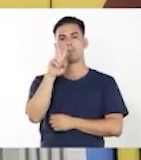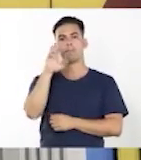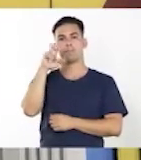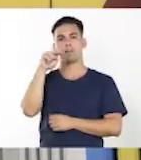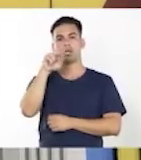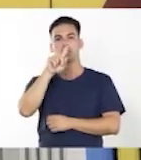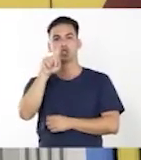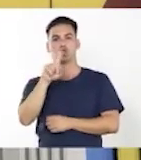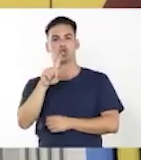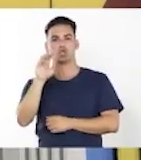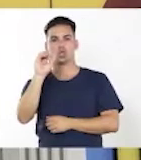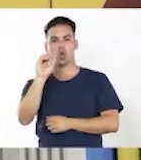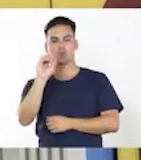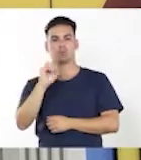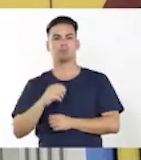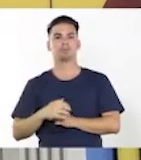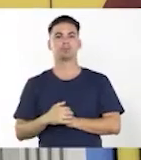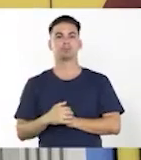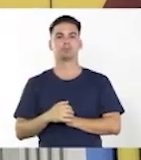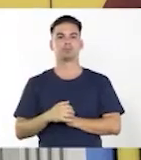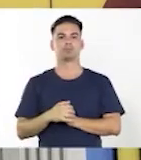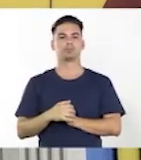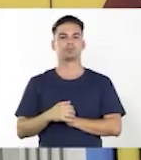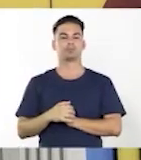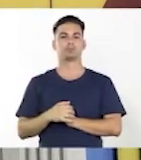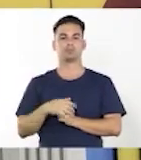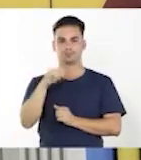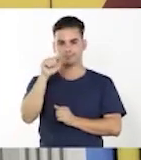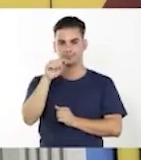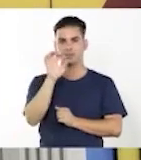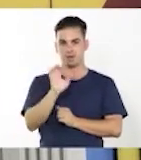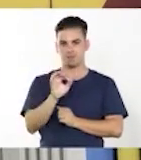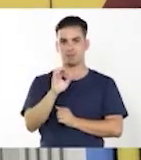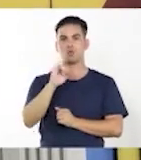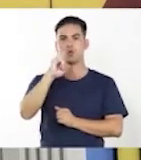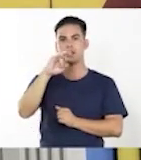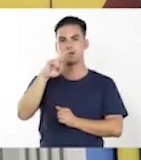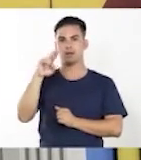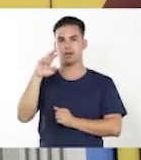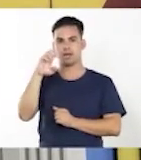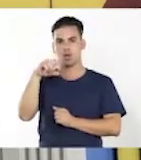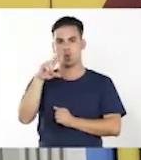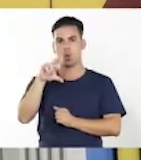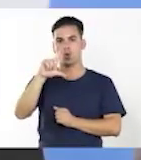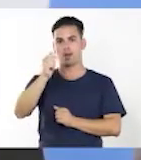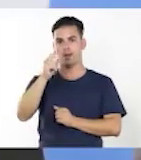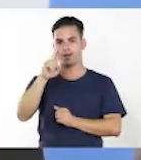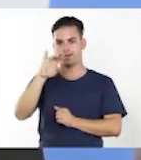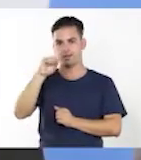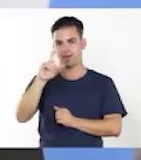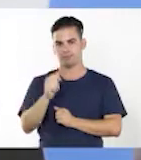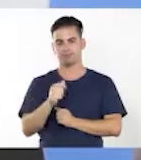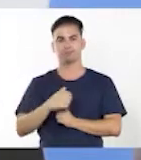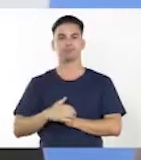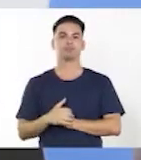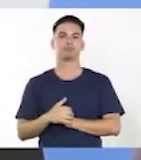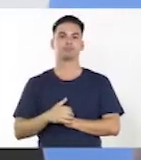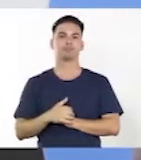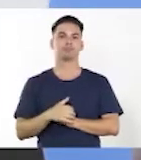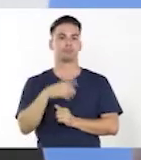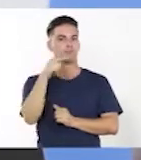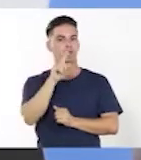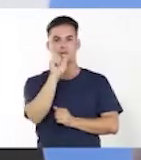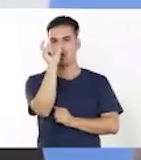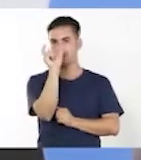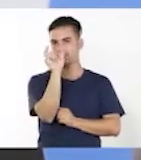No puedo decir yo venco porque ahí me cambio. Entonces, esto es una irregularidad. Esto no